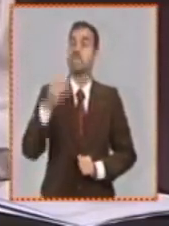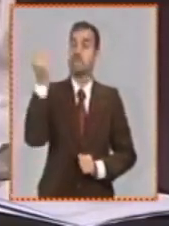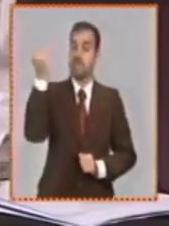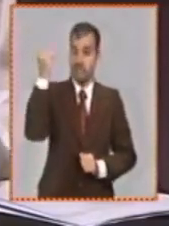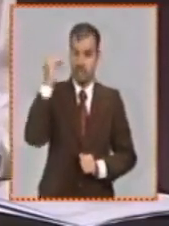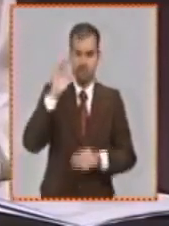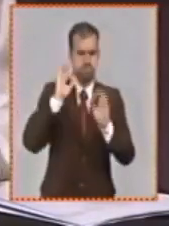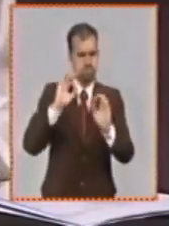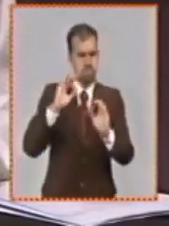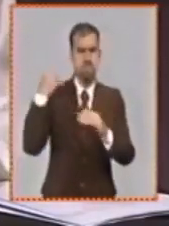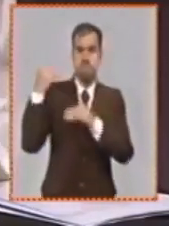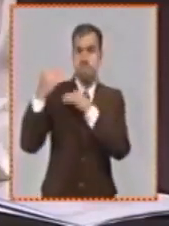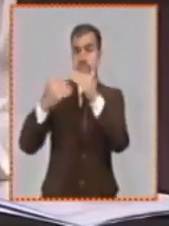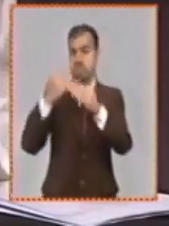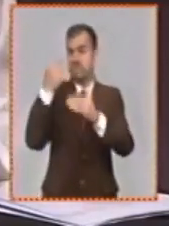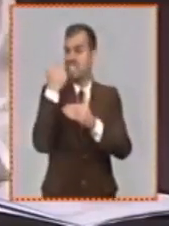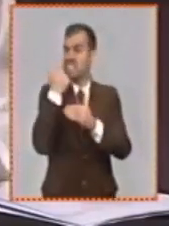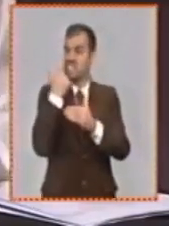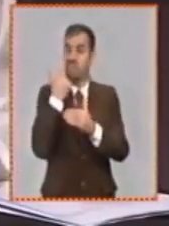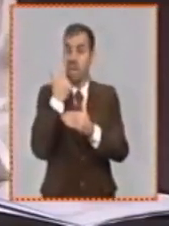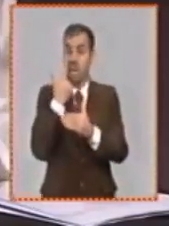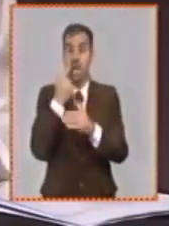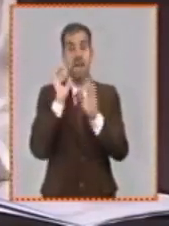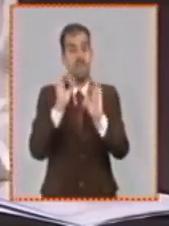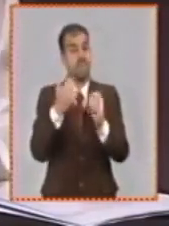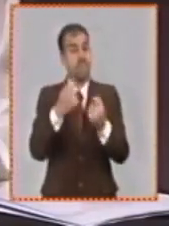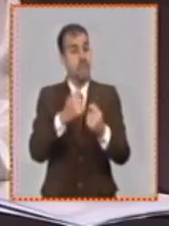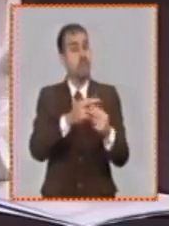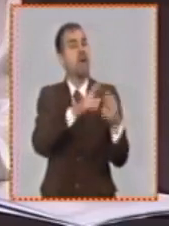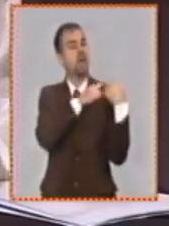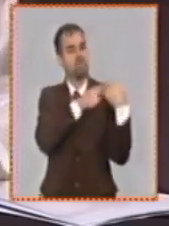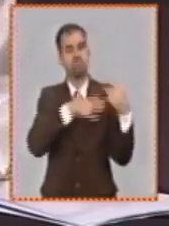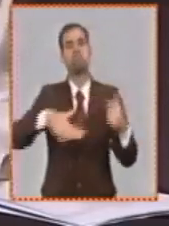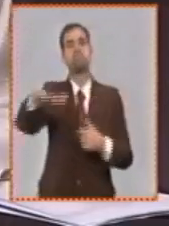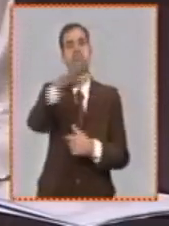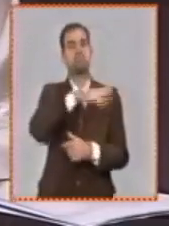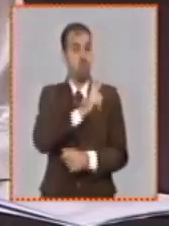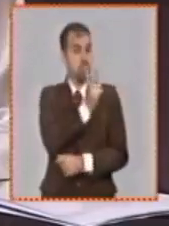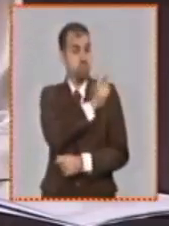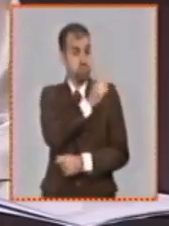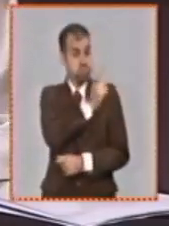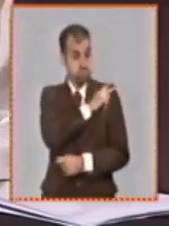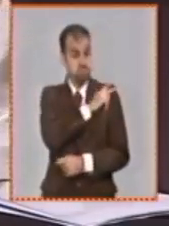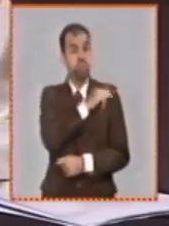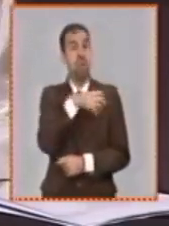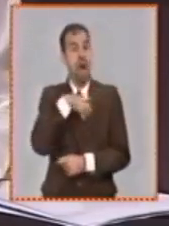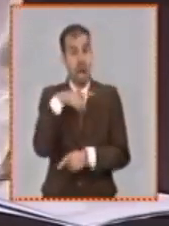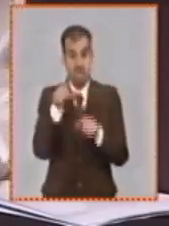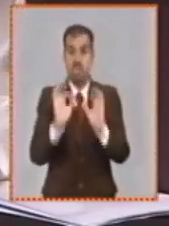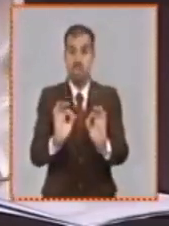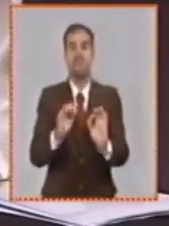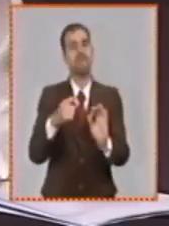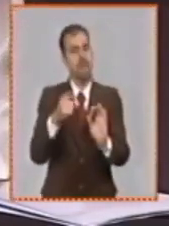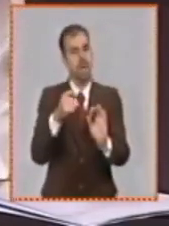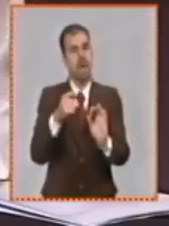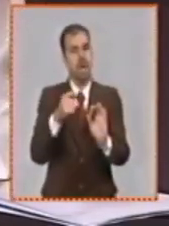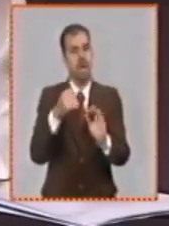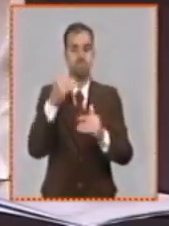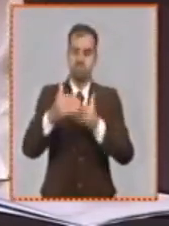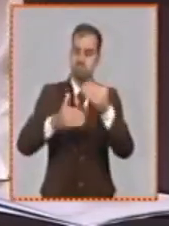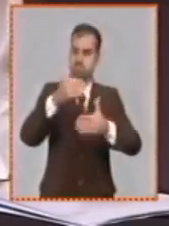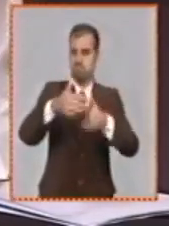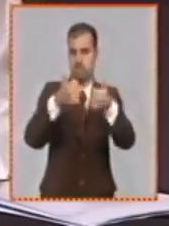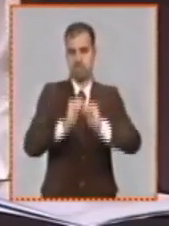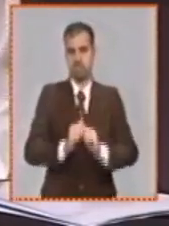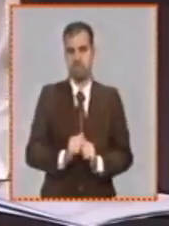implicación de mayor responsabilidad de todas las instituciones, de todas las autoridades que tienen esas facultades, porque se asiste a un proceso de